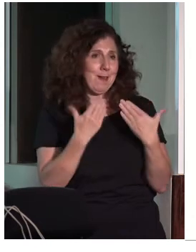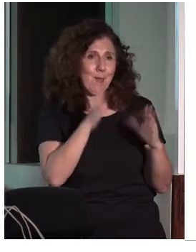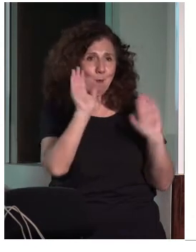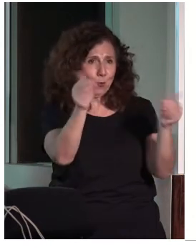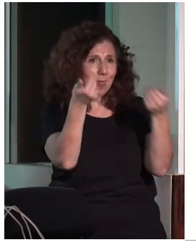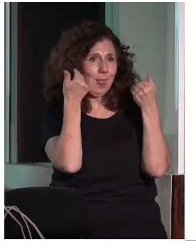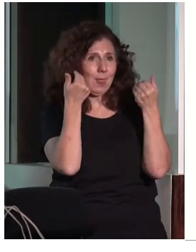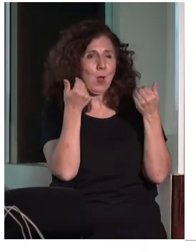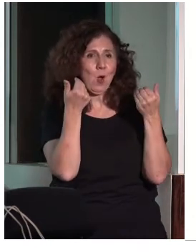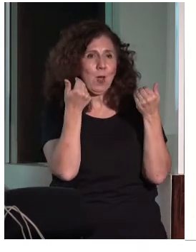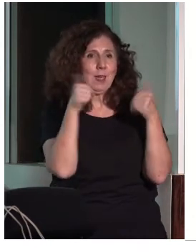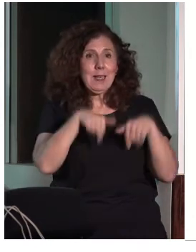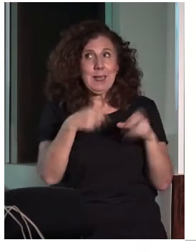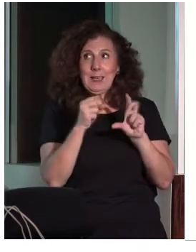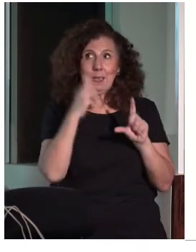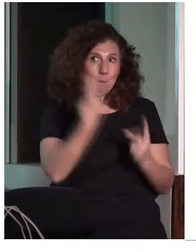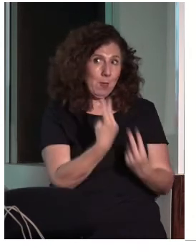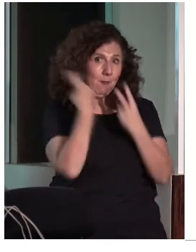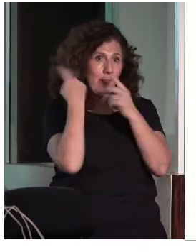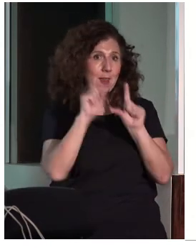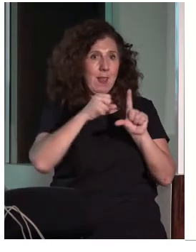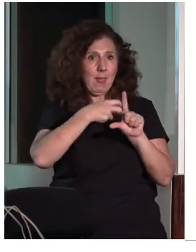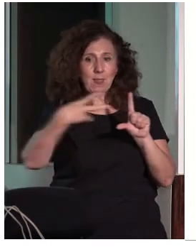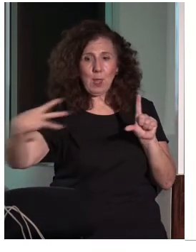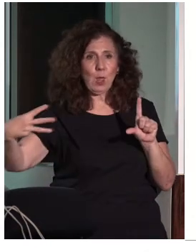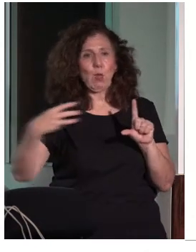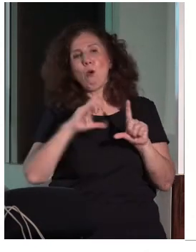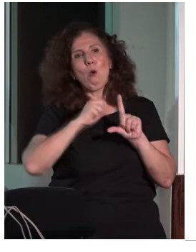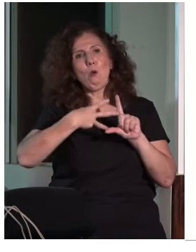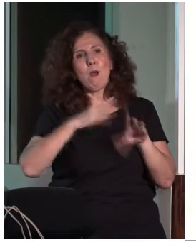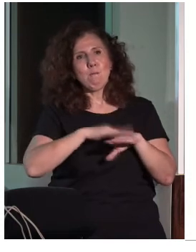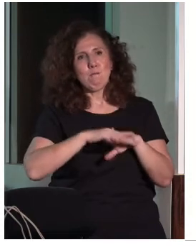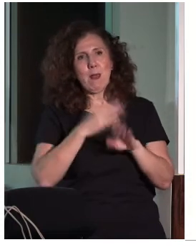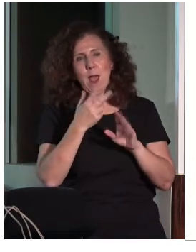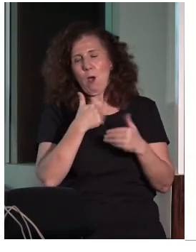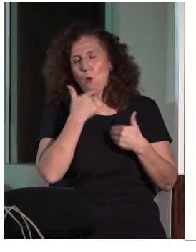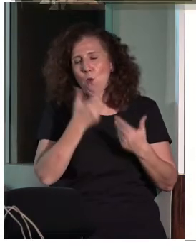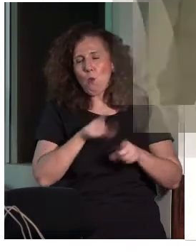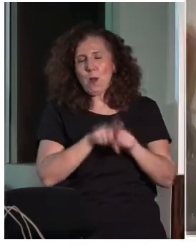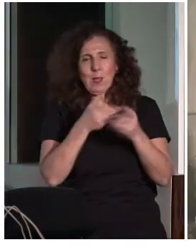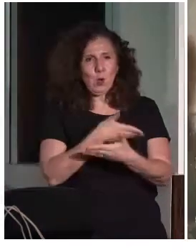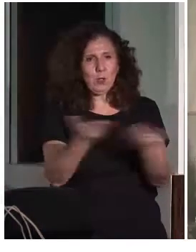atención y esta es la dirección donde estamos, por si necesitan cualquier cosa. Gracias,